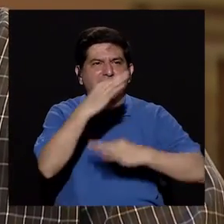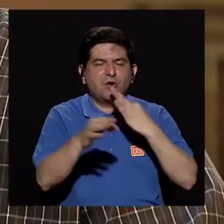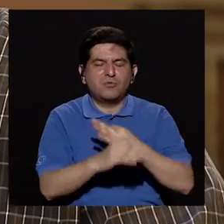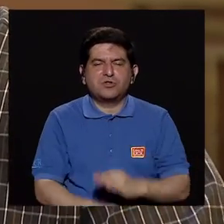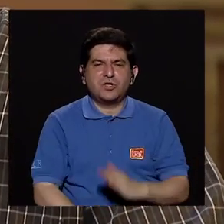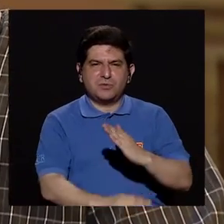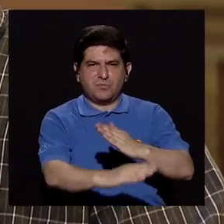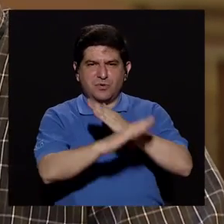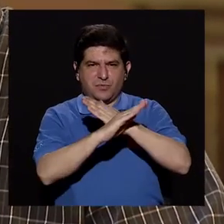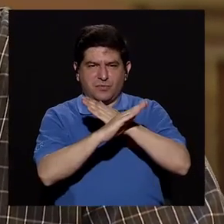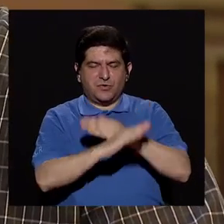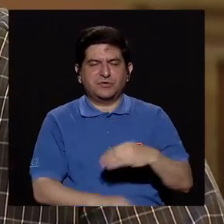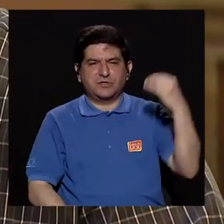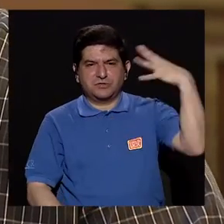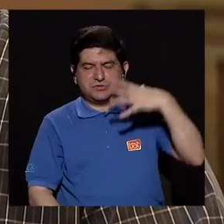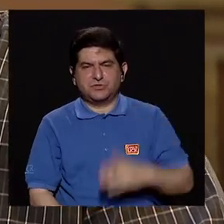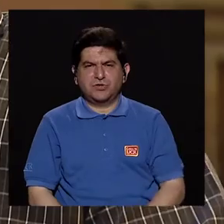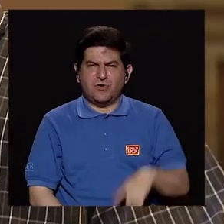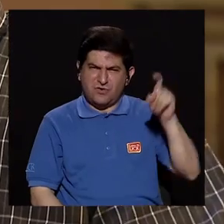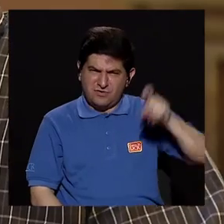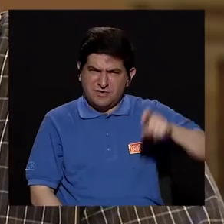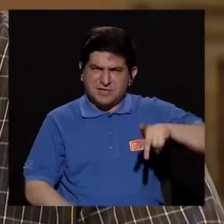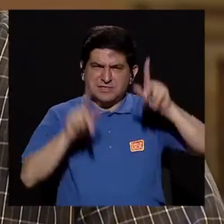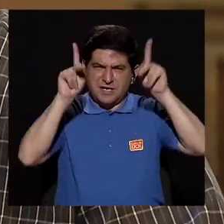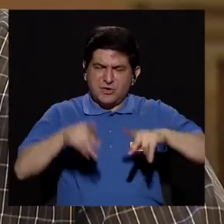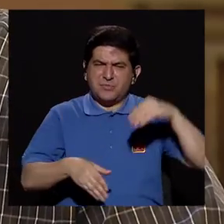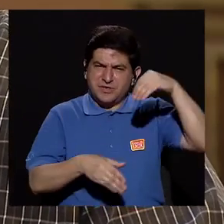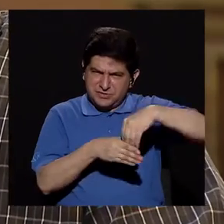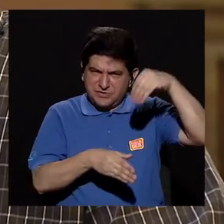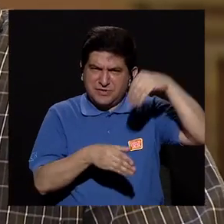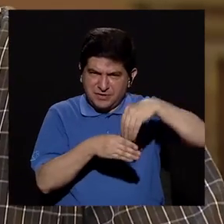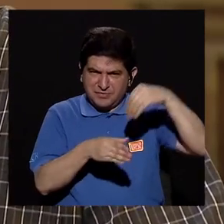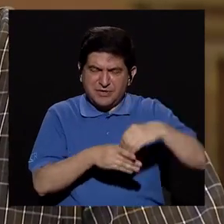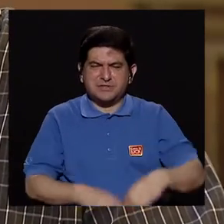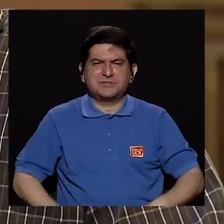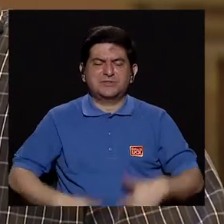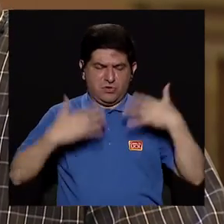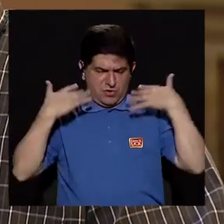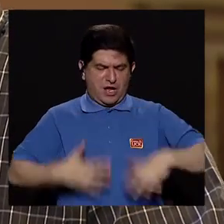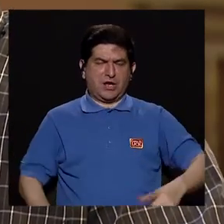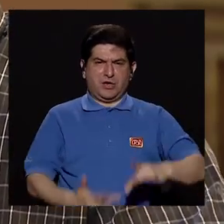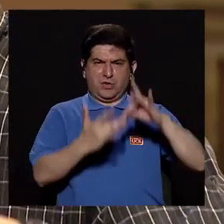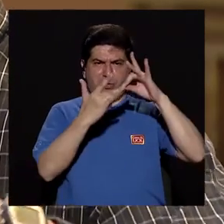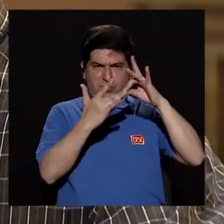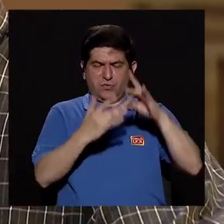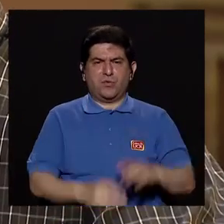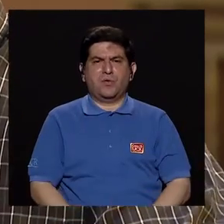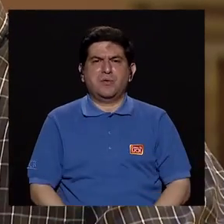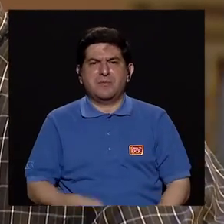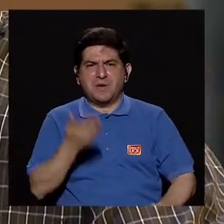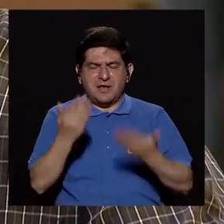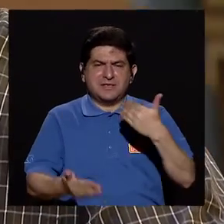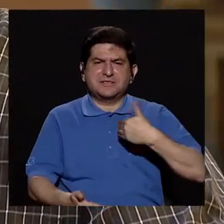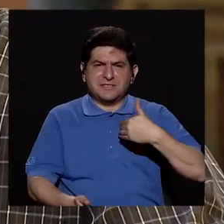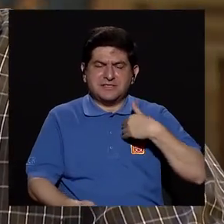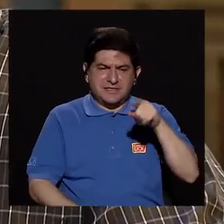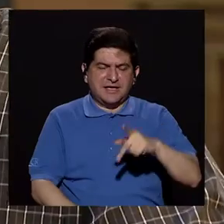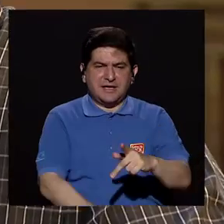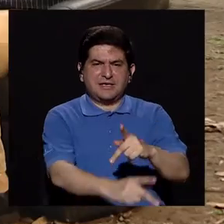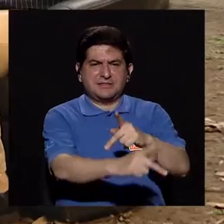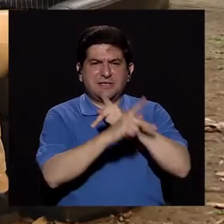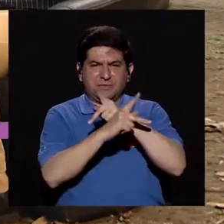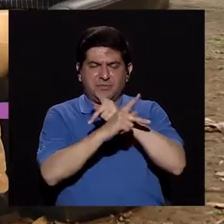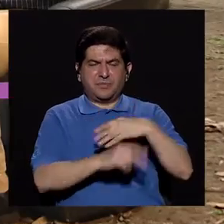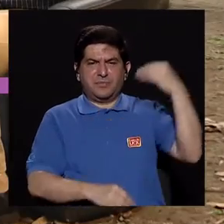solares. ¿Es verdaderamente efectivo? ¿Es necesario que la persona invierta en ropas especiales, bañadas en filtro solar